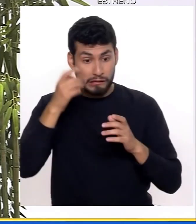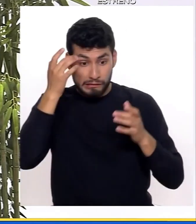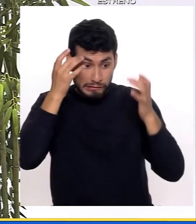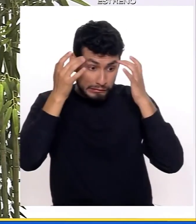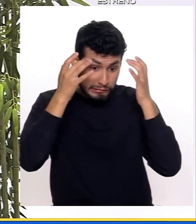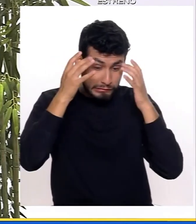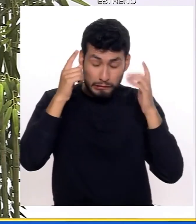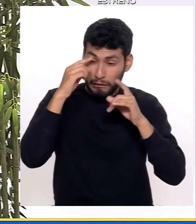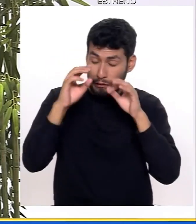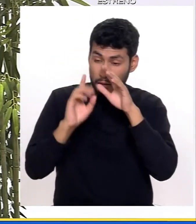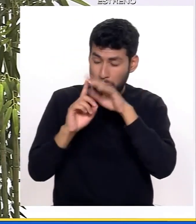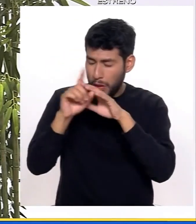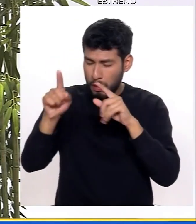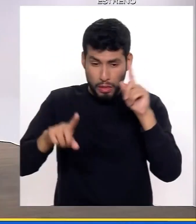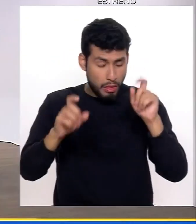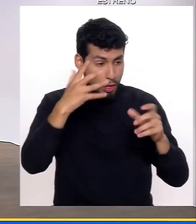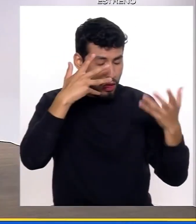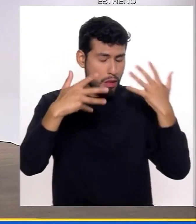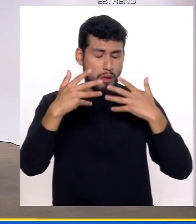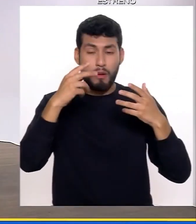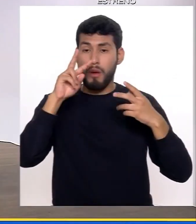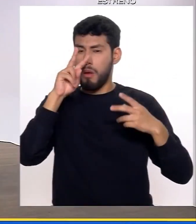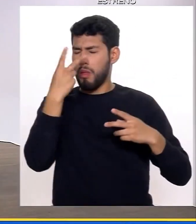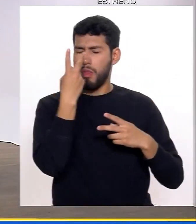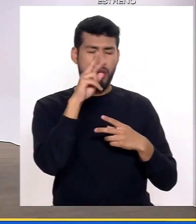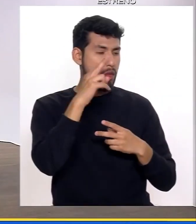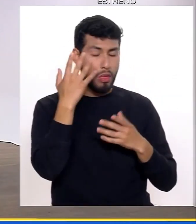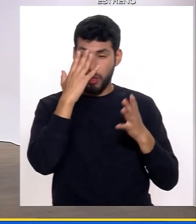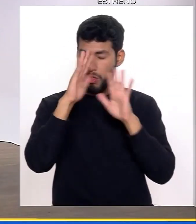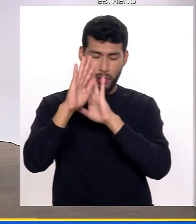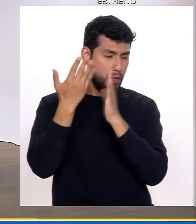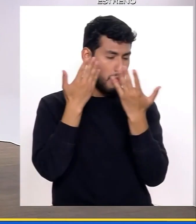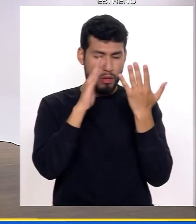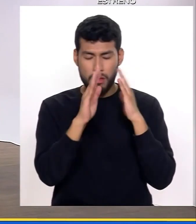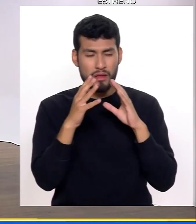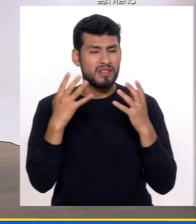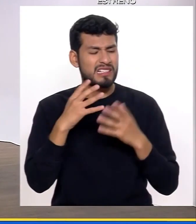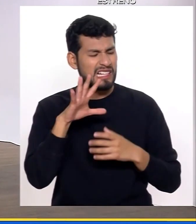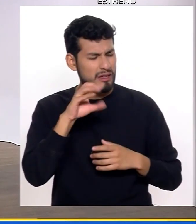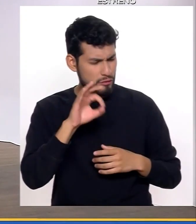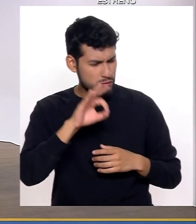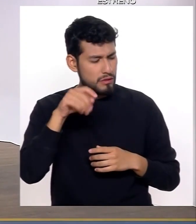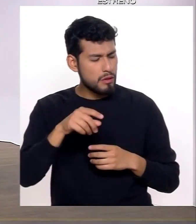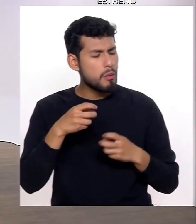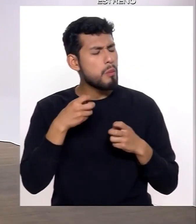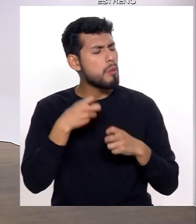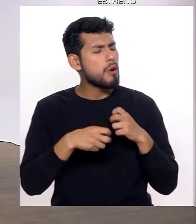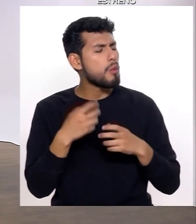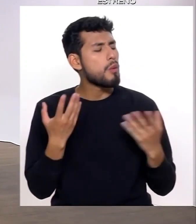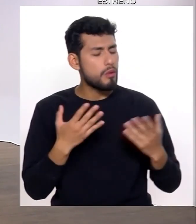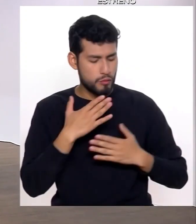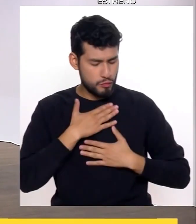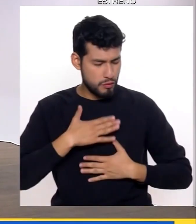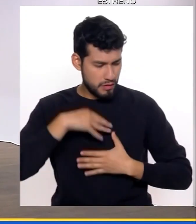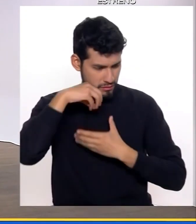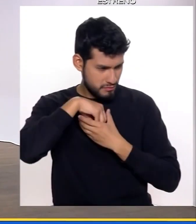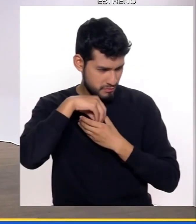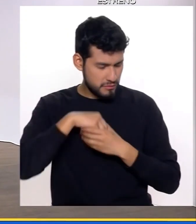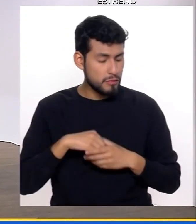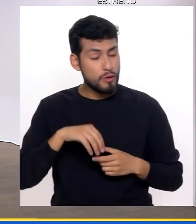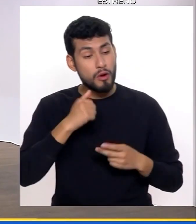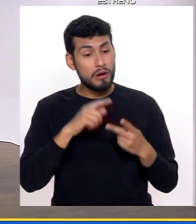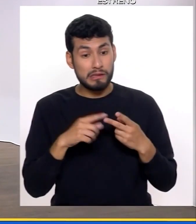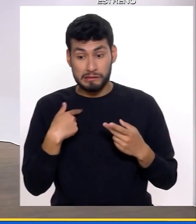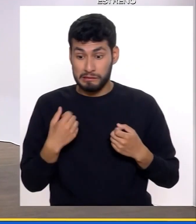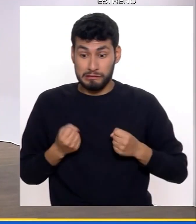tanto esquizofrenia como bipolaridad, por encima de 50% tiene un elemento genético. Déficit de atención, es decir, los